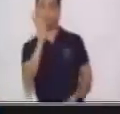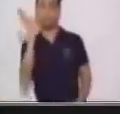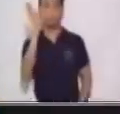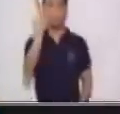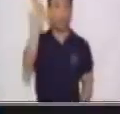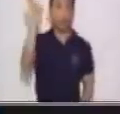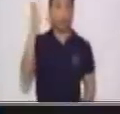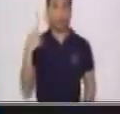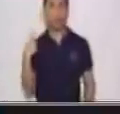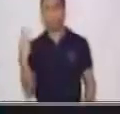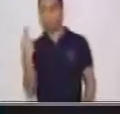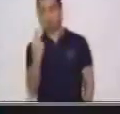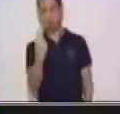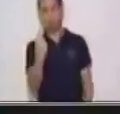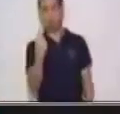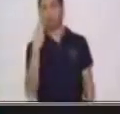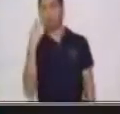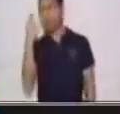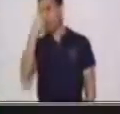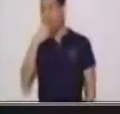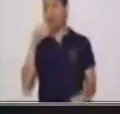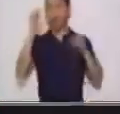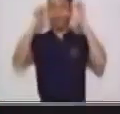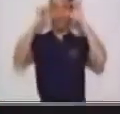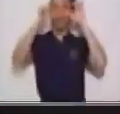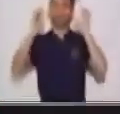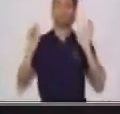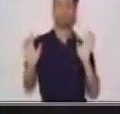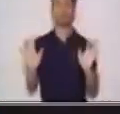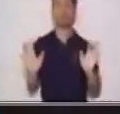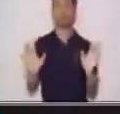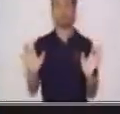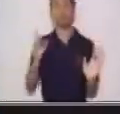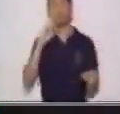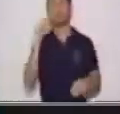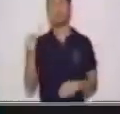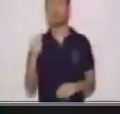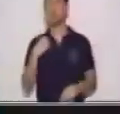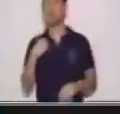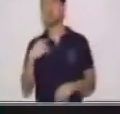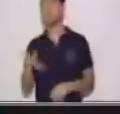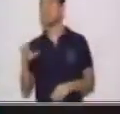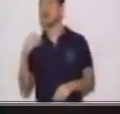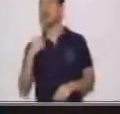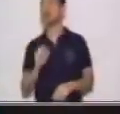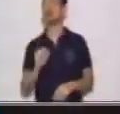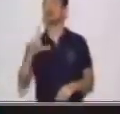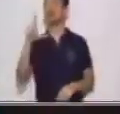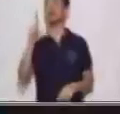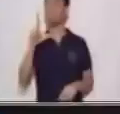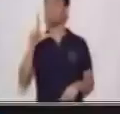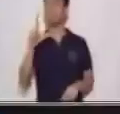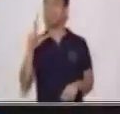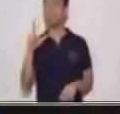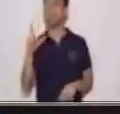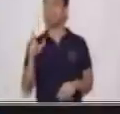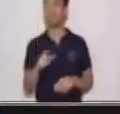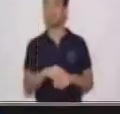más coqueta, con lentes. ¿Por qué razón? Porque ya nos hemos acostumbrado y ya estamos más